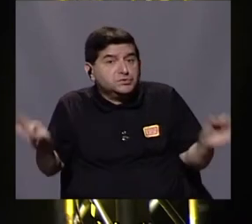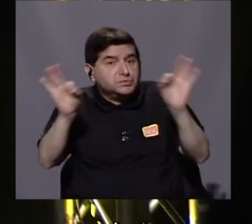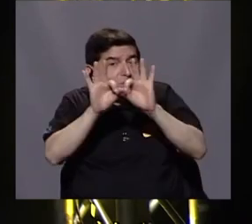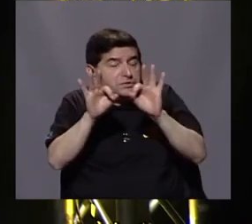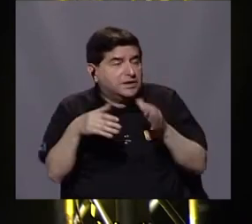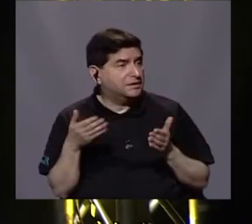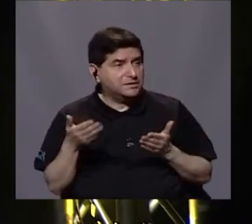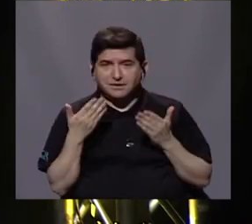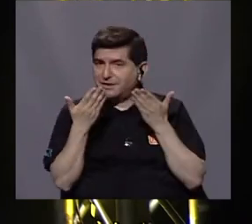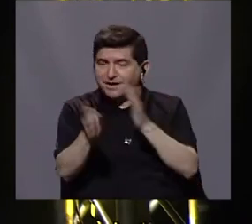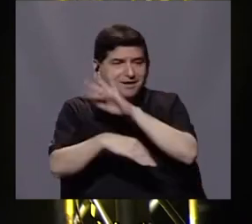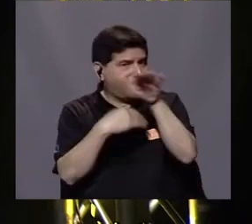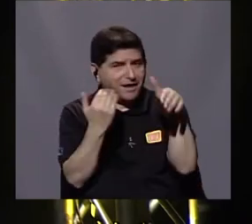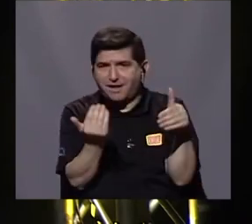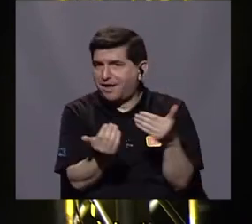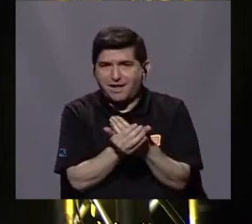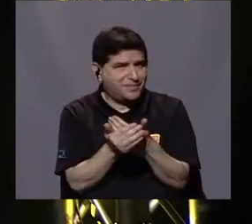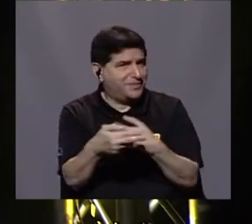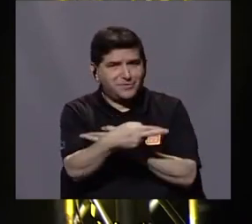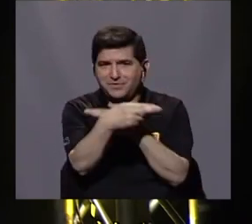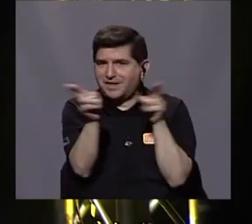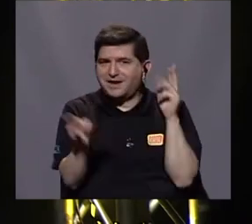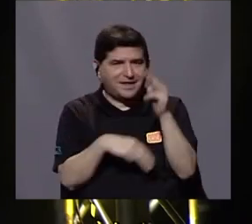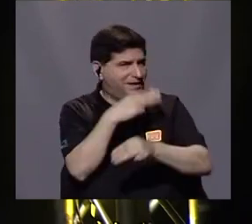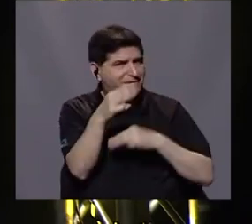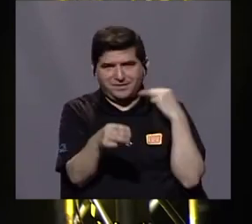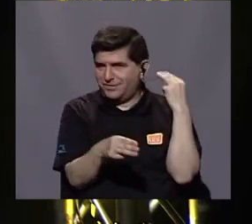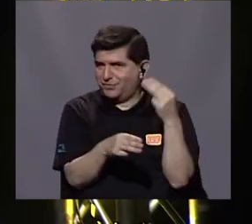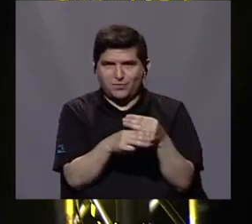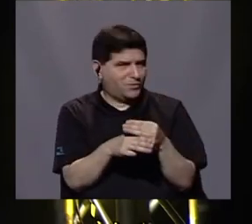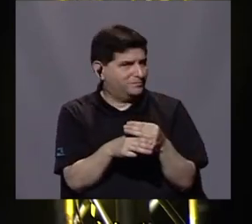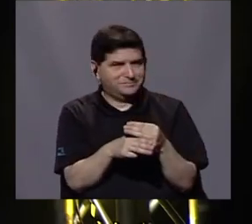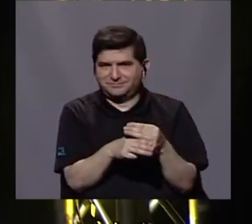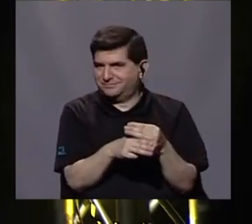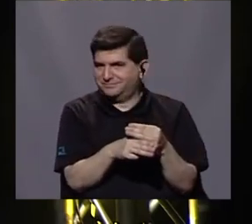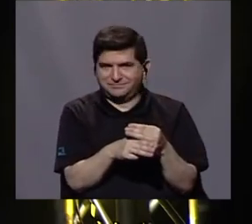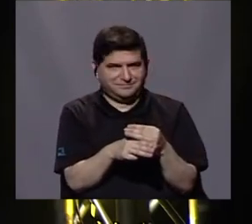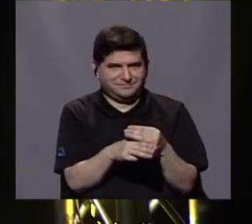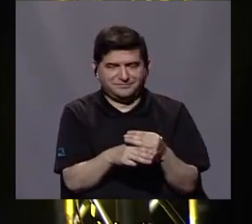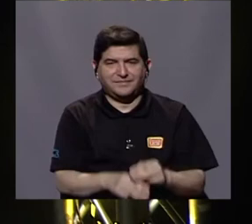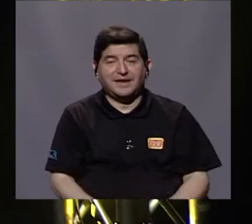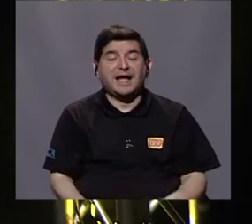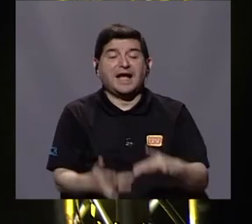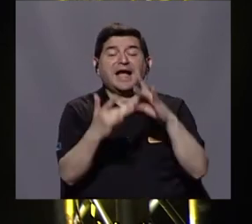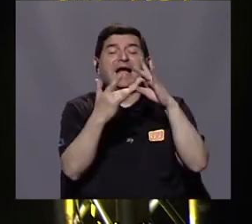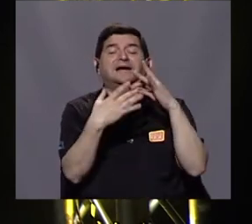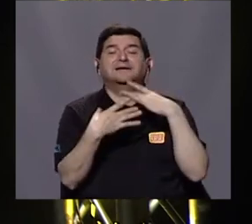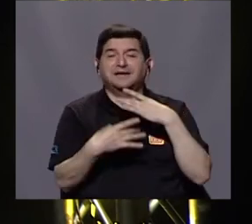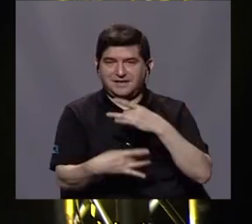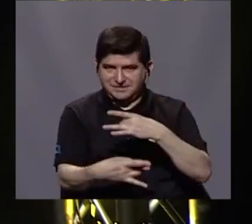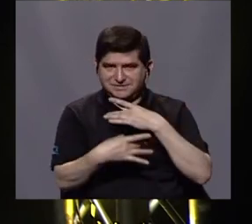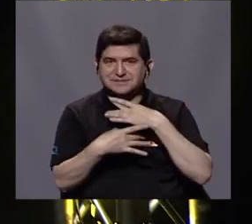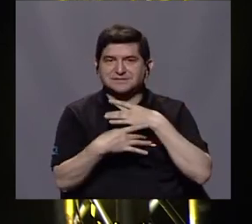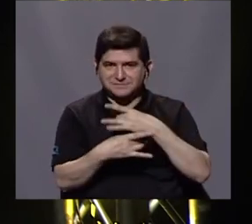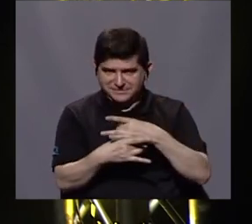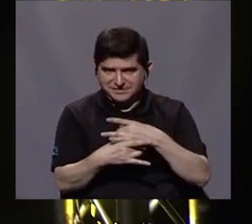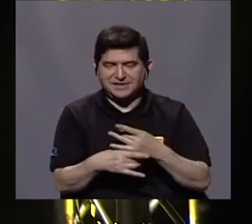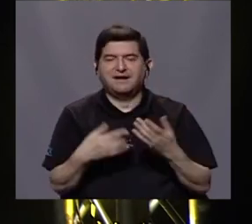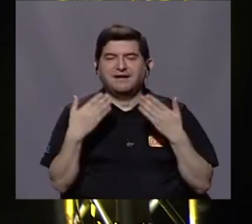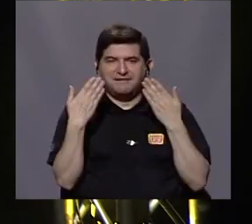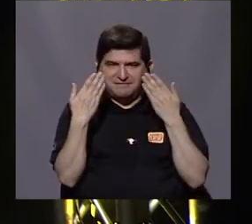no se otorga a todas las regiones del mundo. Hay un especial interés hacia el